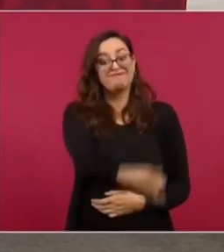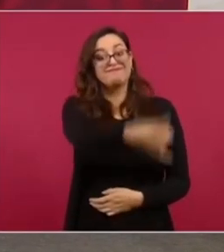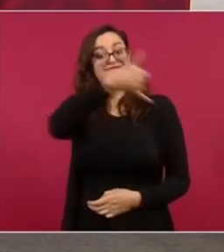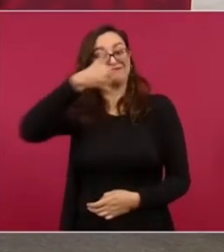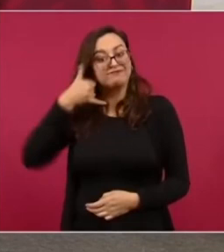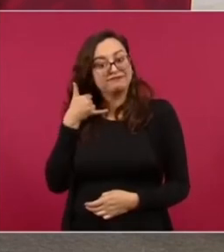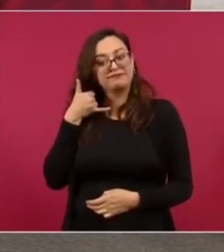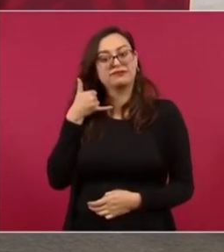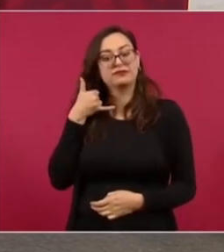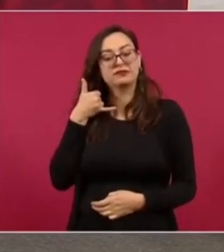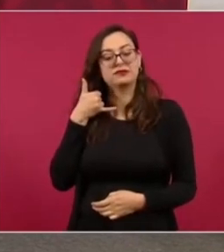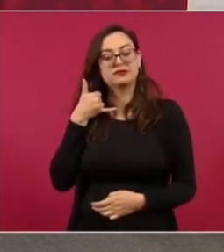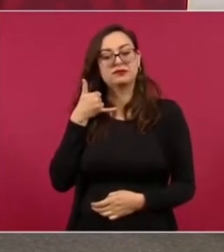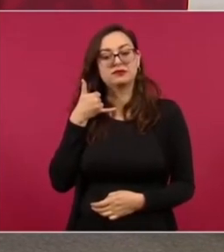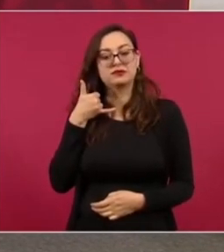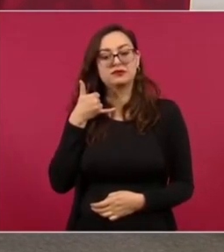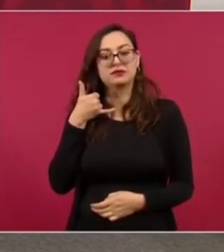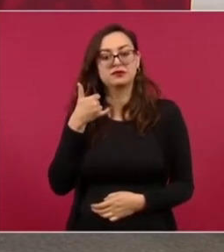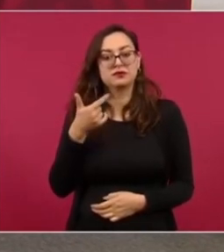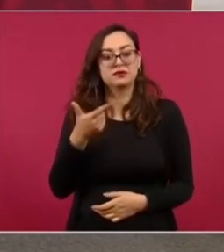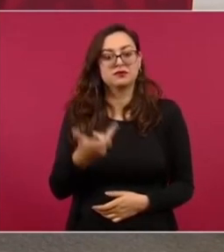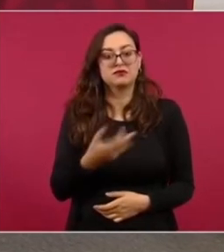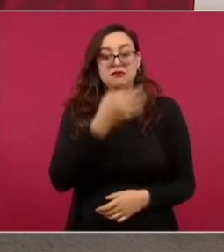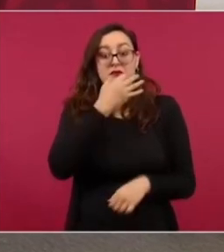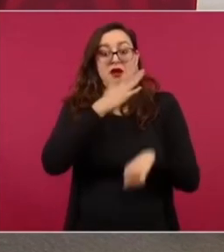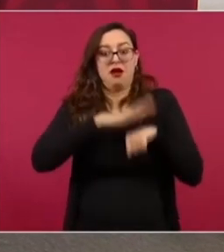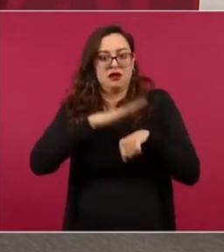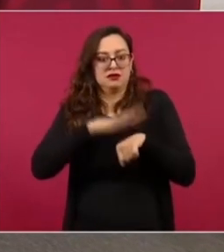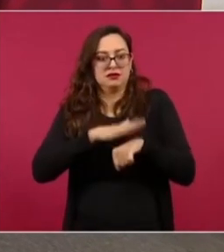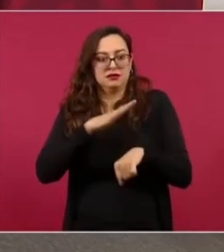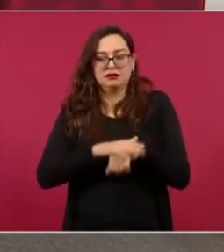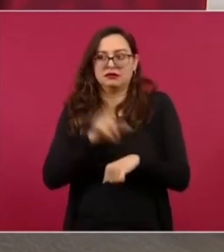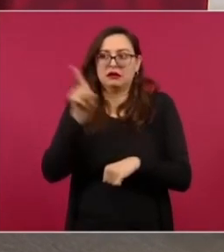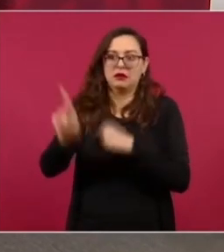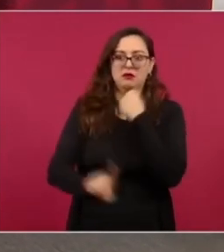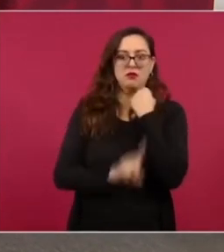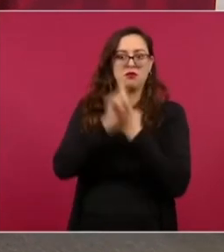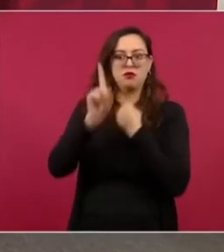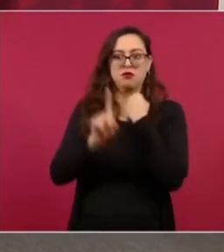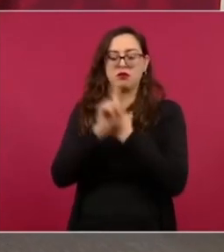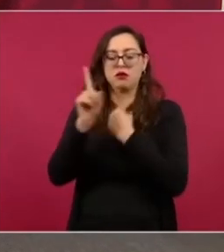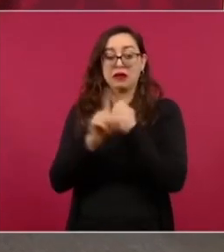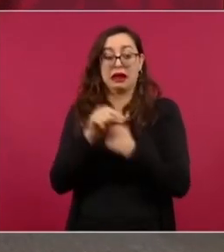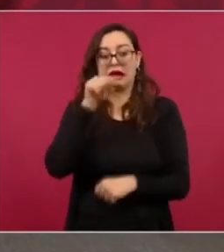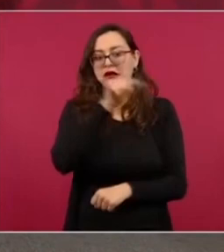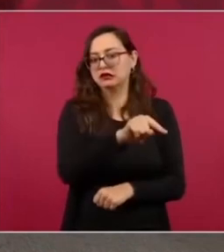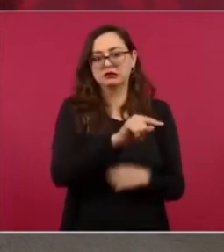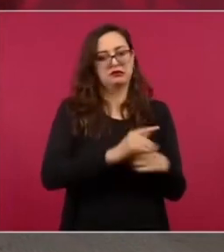que me avisaran de que iba